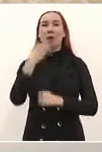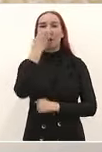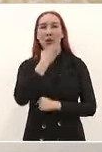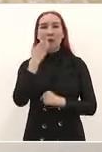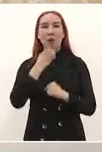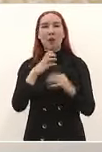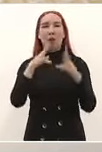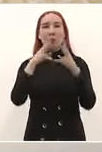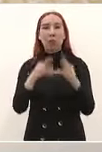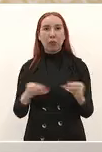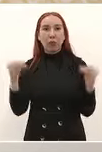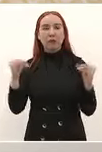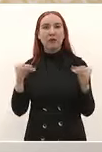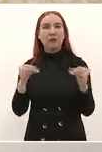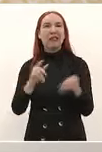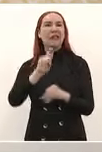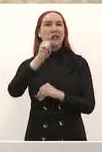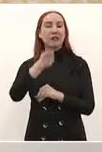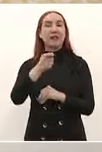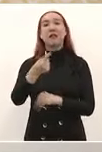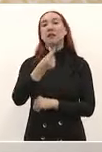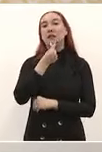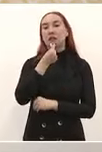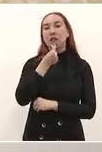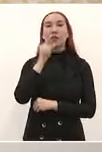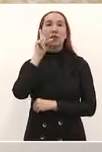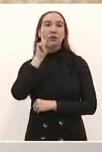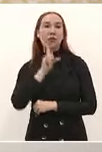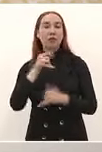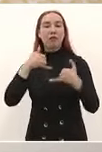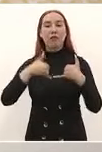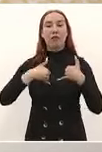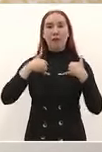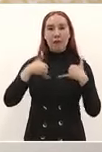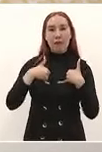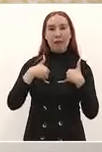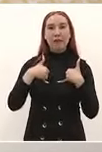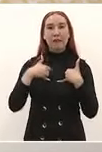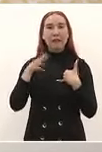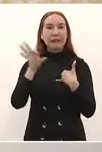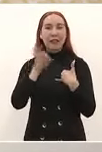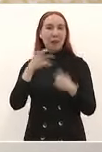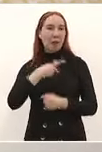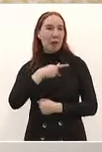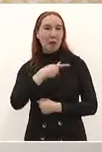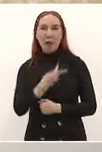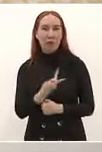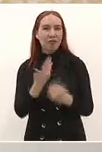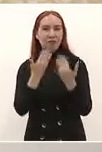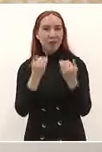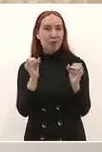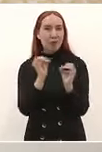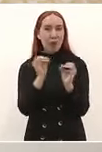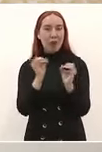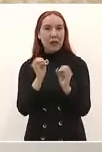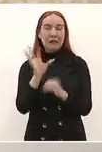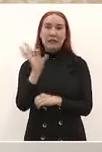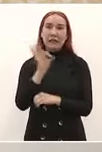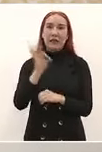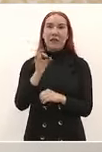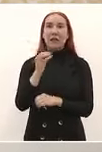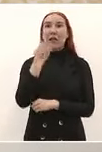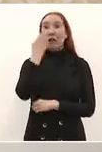niñas, niños, adolescentes y jóvenes que tienen menos recursos abandonen sus estudios